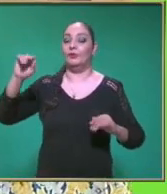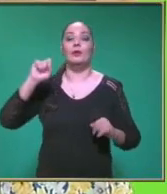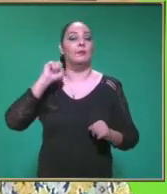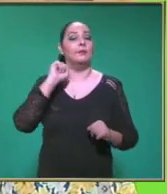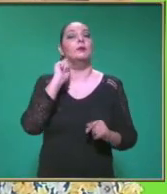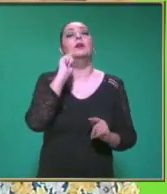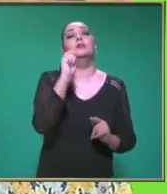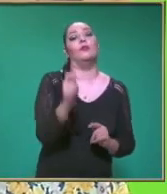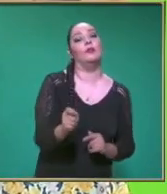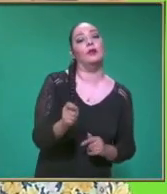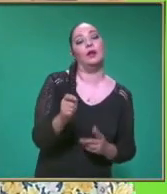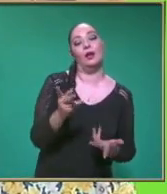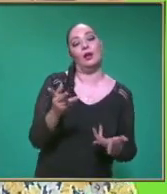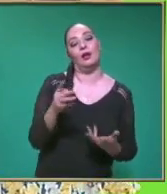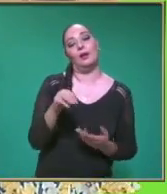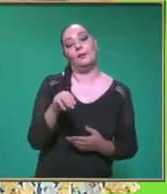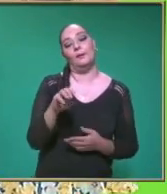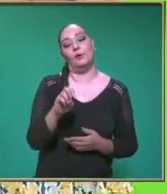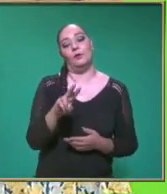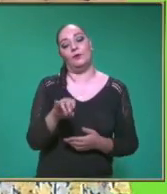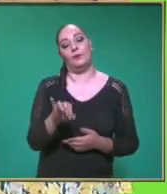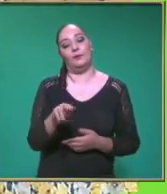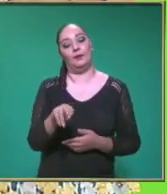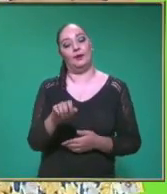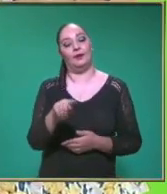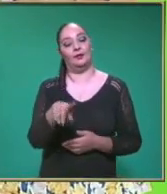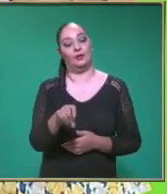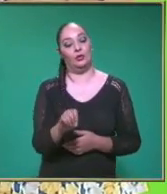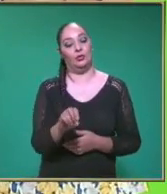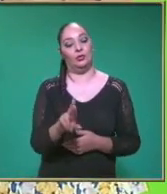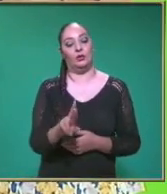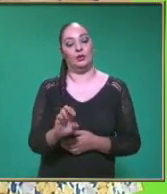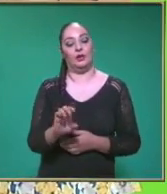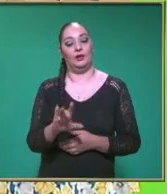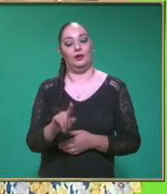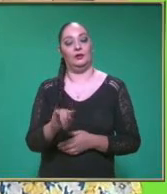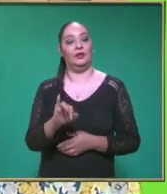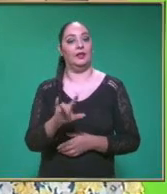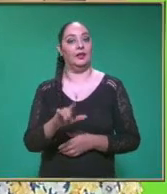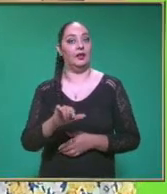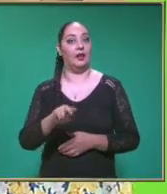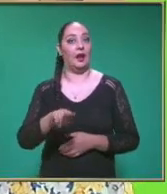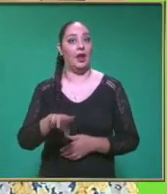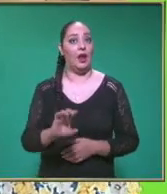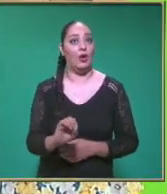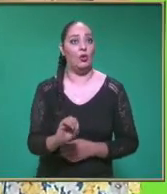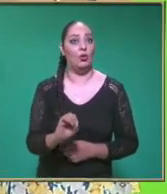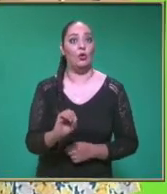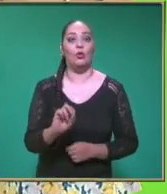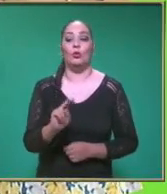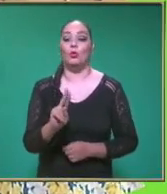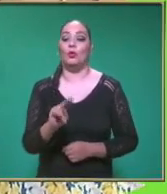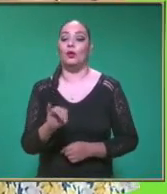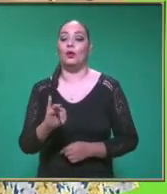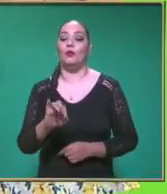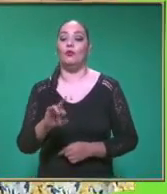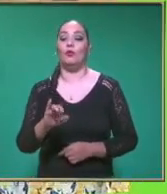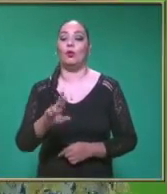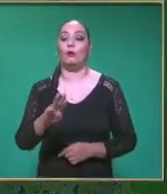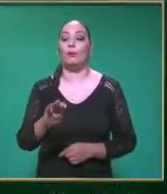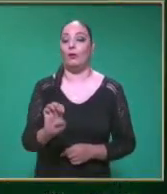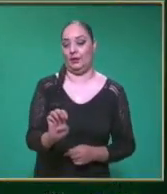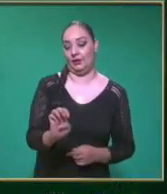decir O se interpreta Como un movimiento Rectilíneo Uniforme Por sus siglas MRU